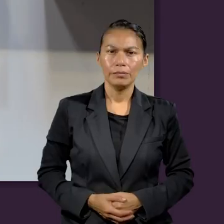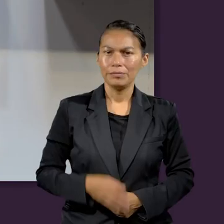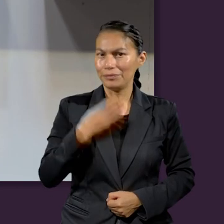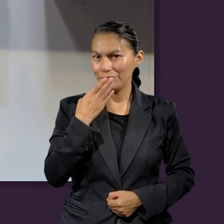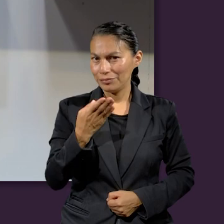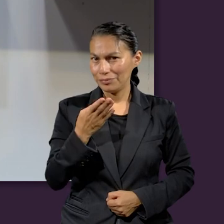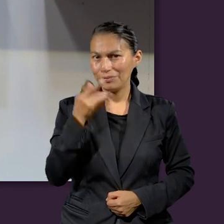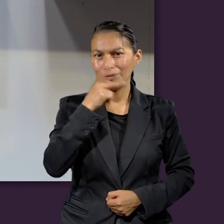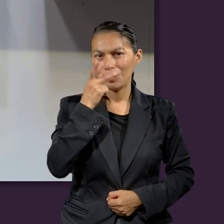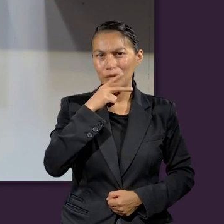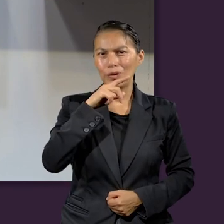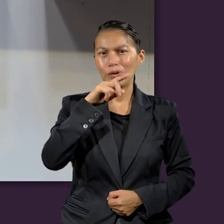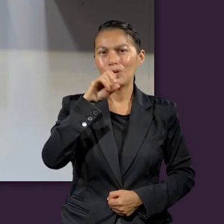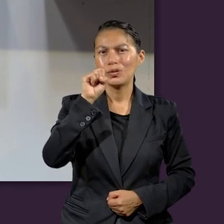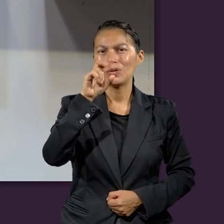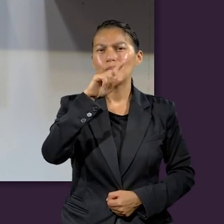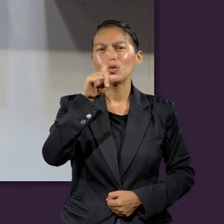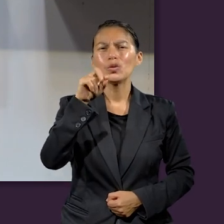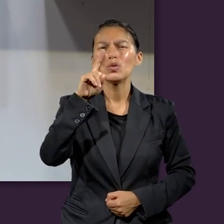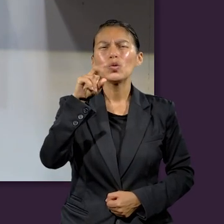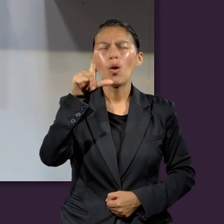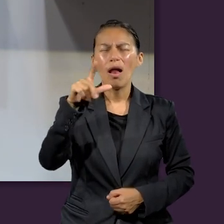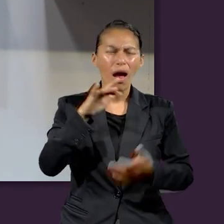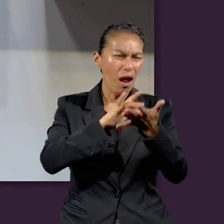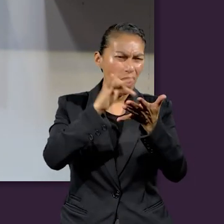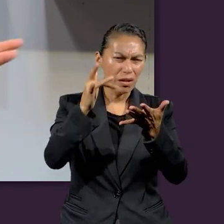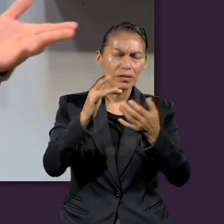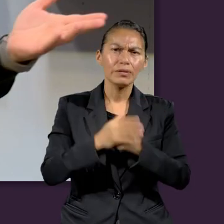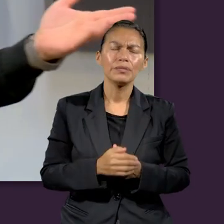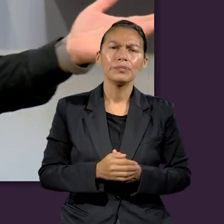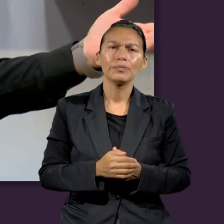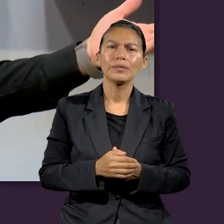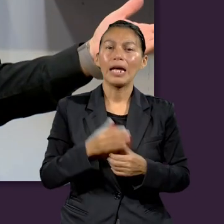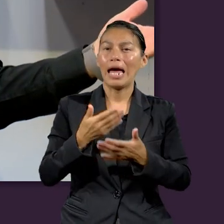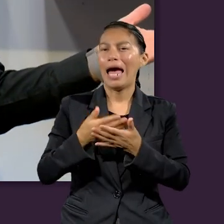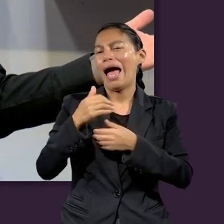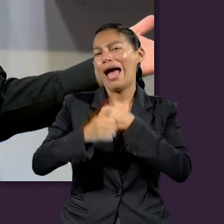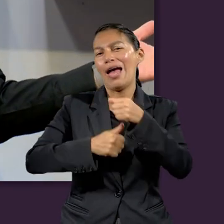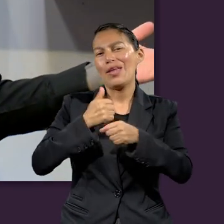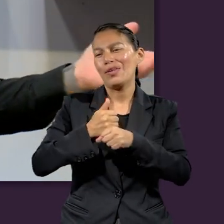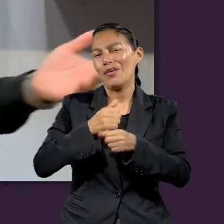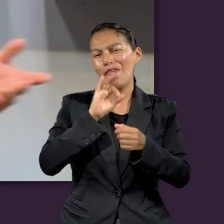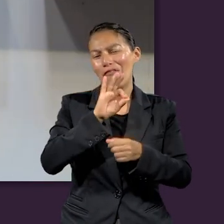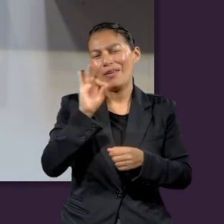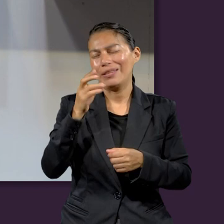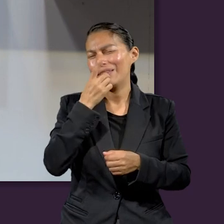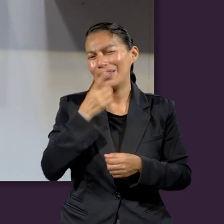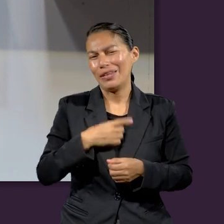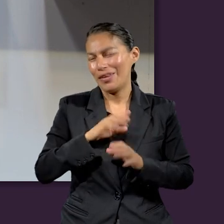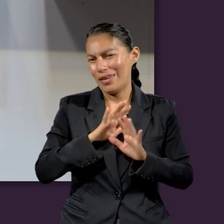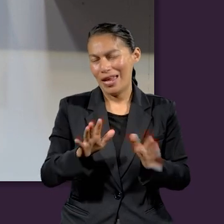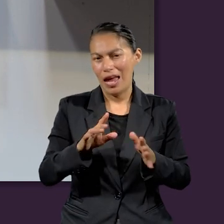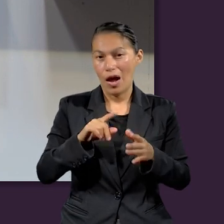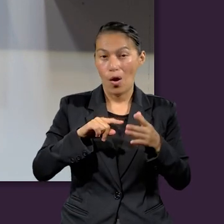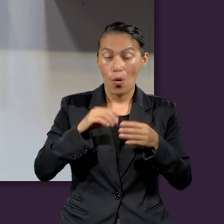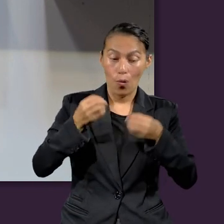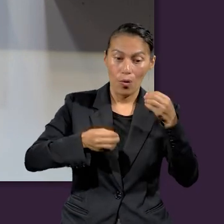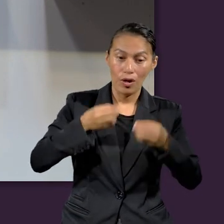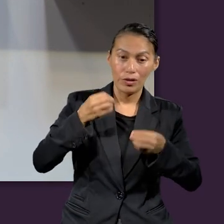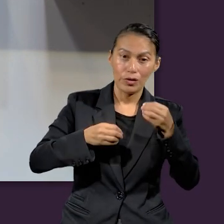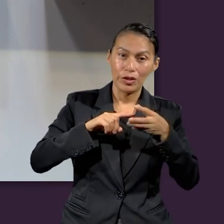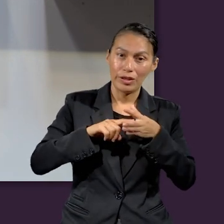Agradecemos al pastor Zul, que ya nos adelantó algunas cosas. Ya nos dijo qué año fue que inició este juicio, 1844.